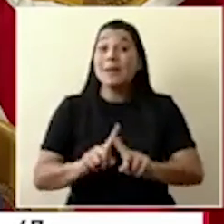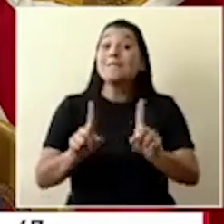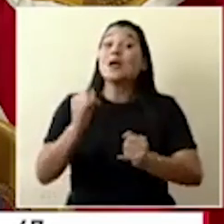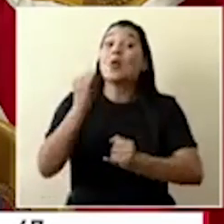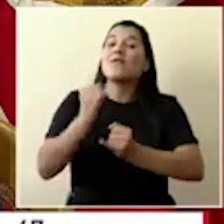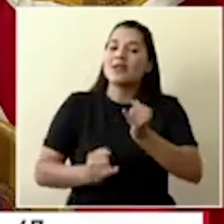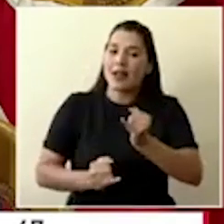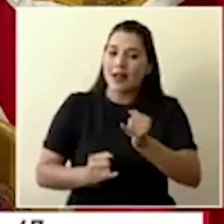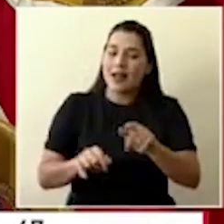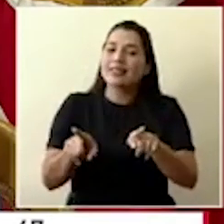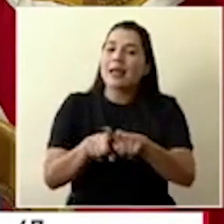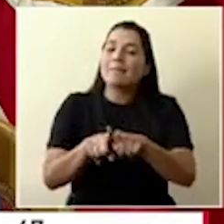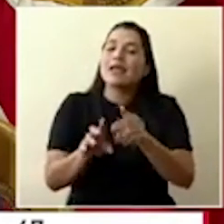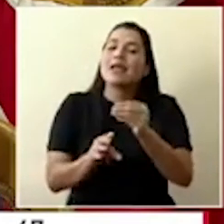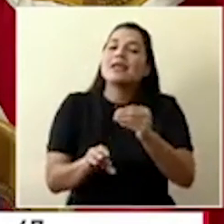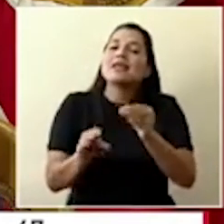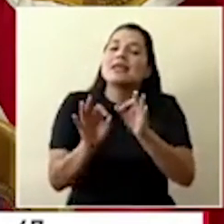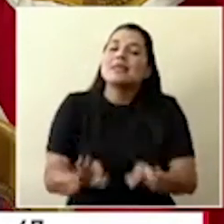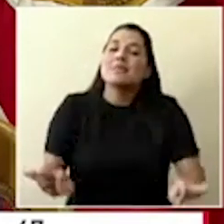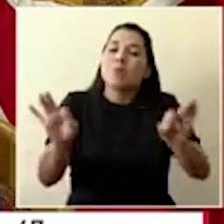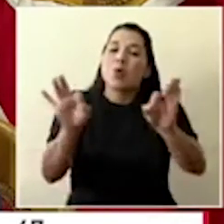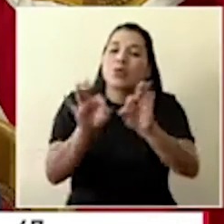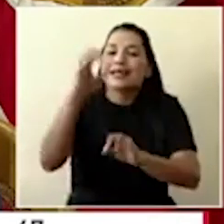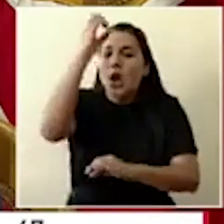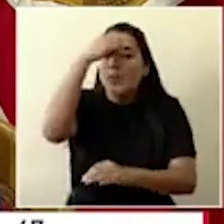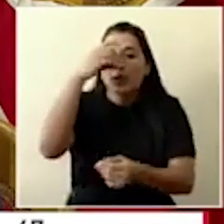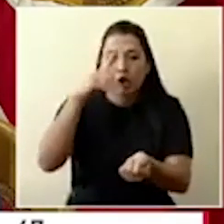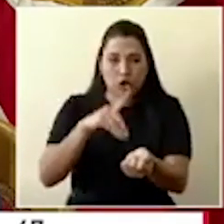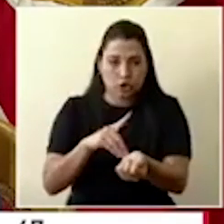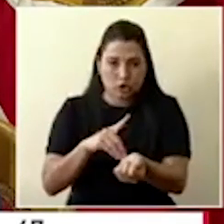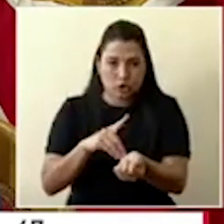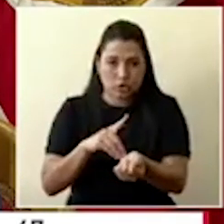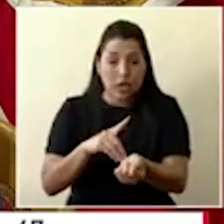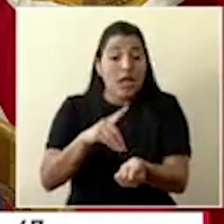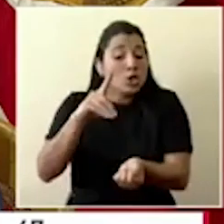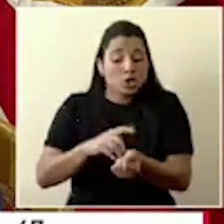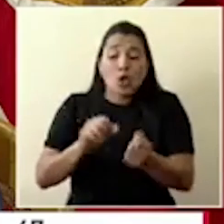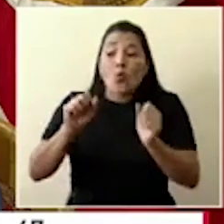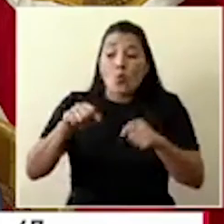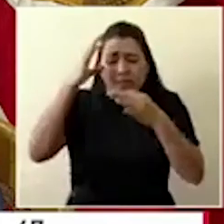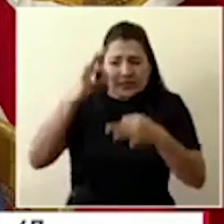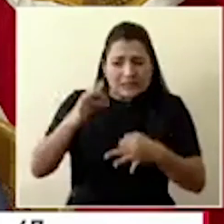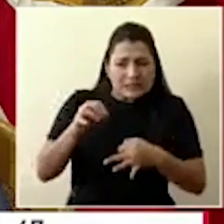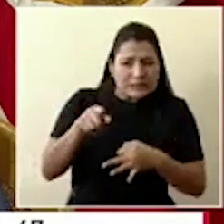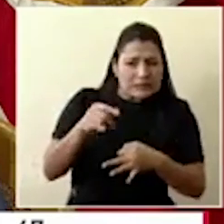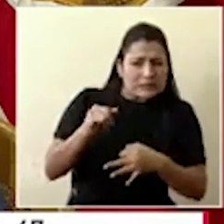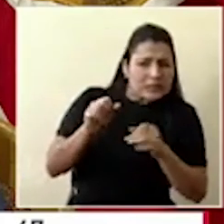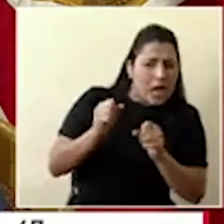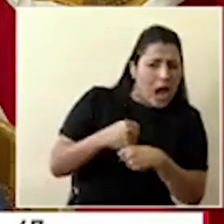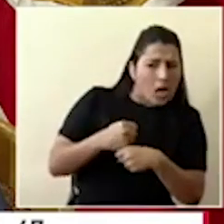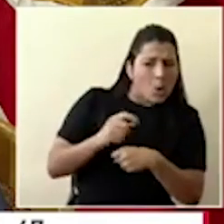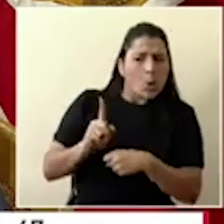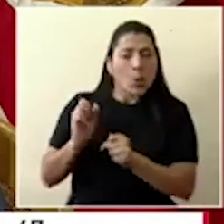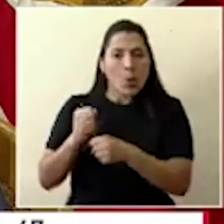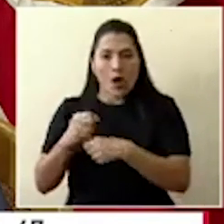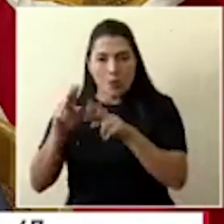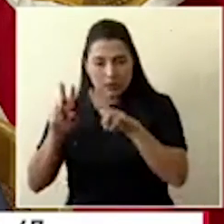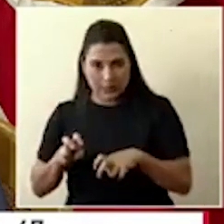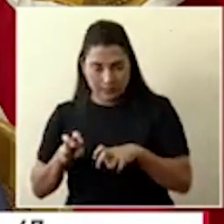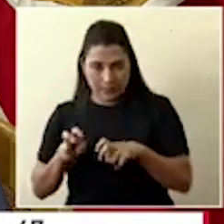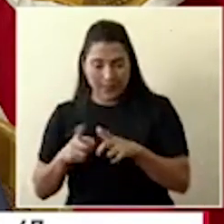médico. O el médico puede tomar la decisión. Entonces, ahí se abre la puerta para